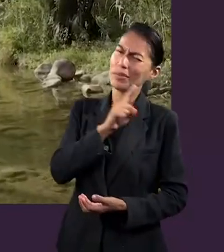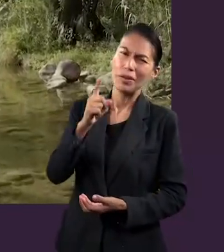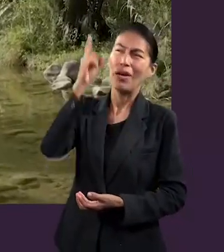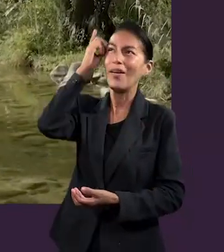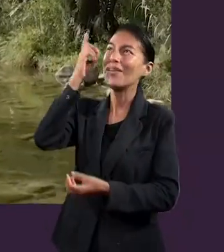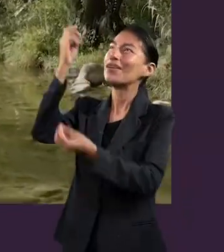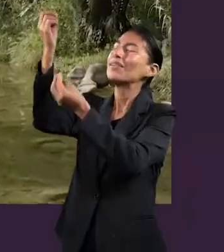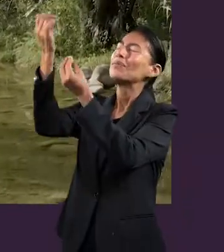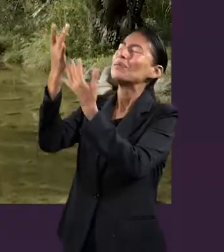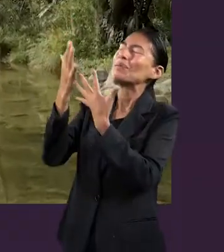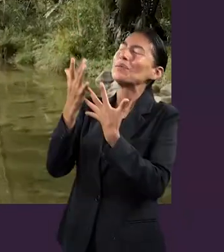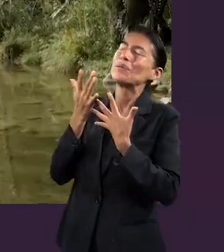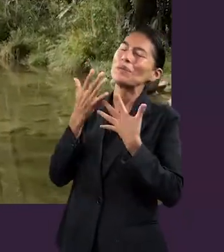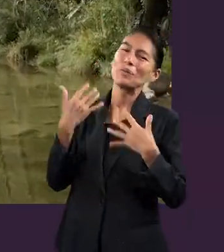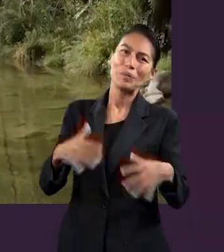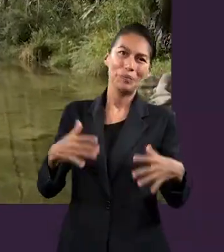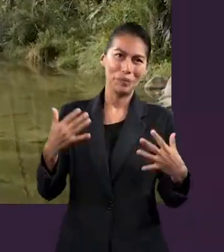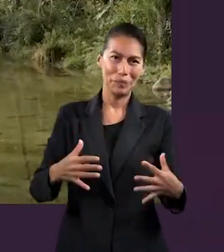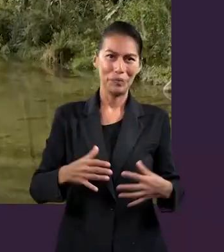Dios.